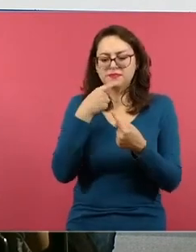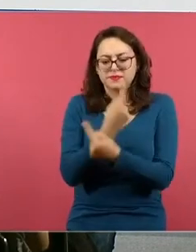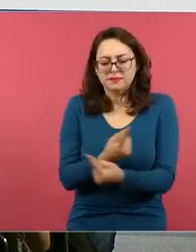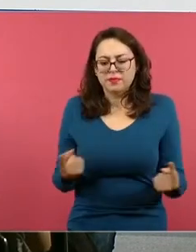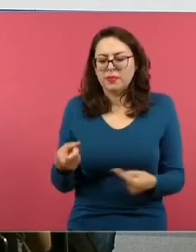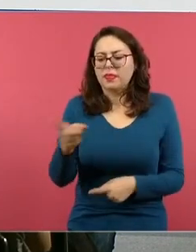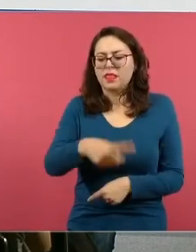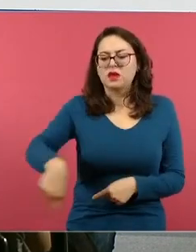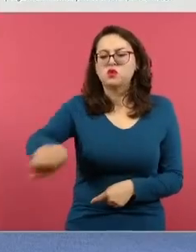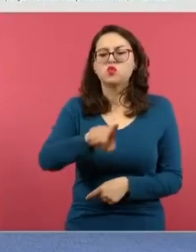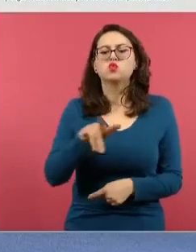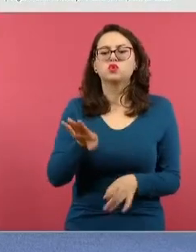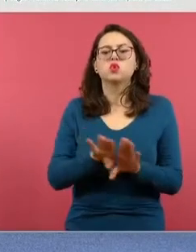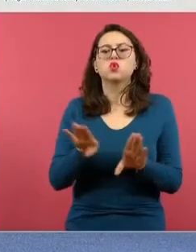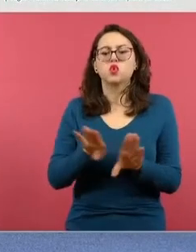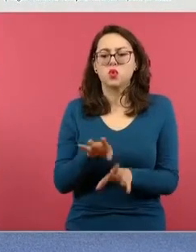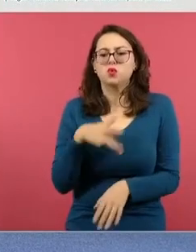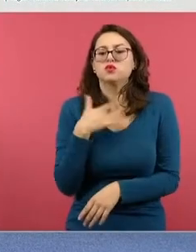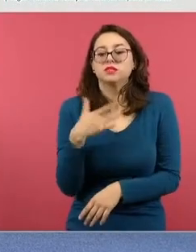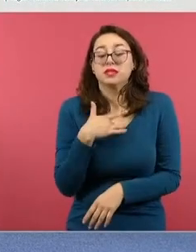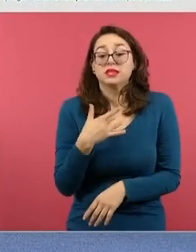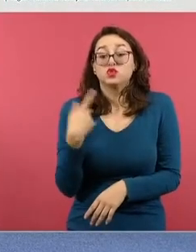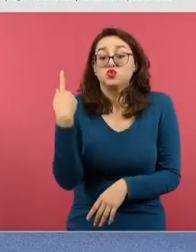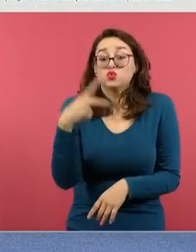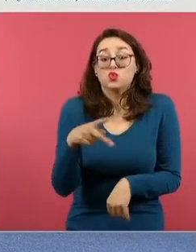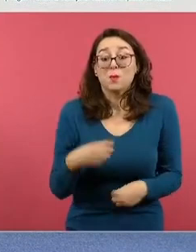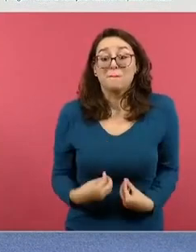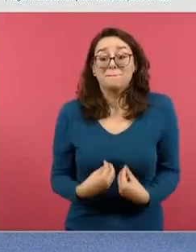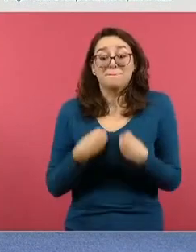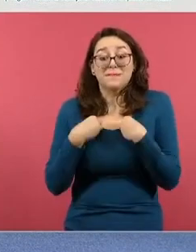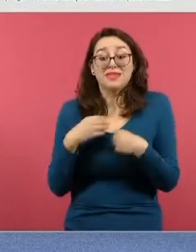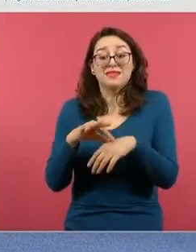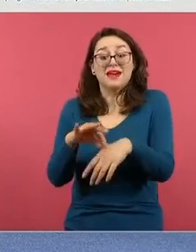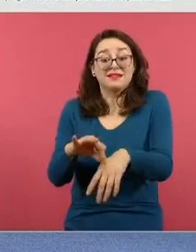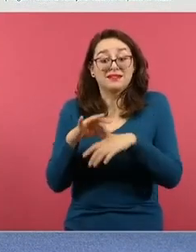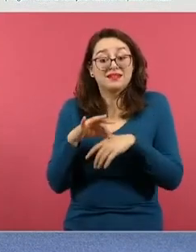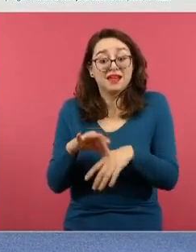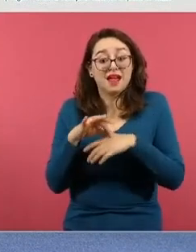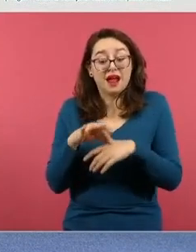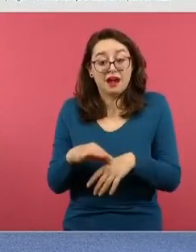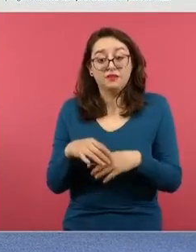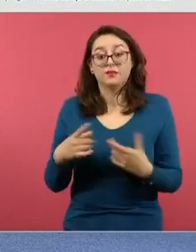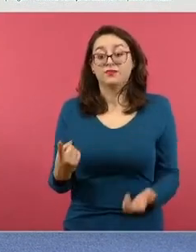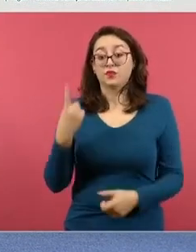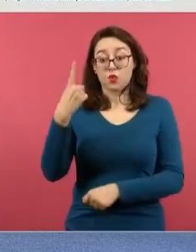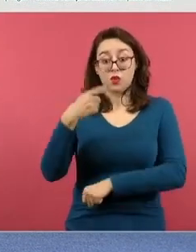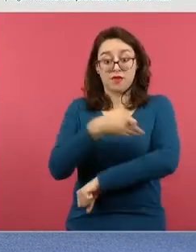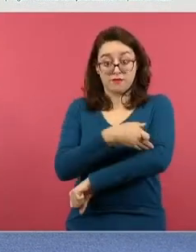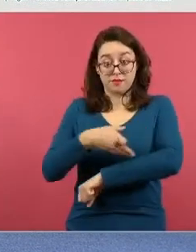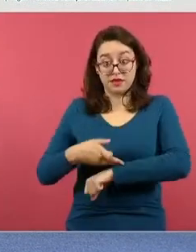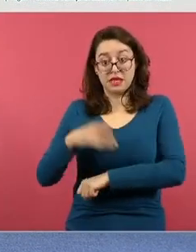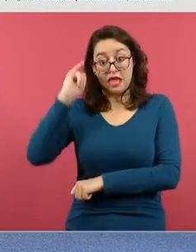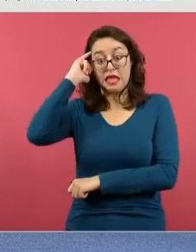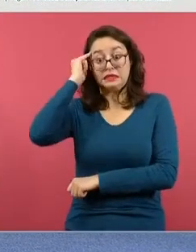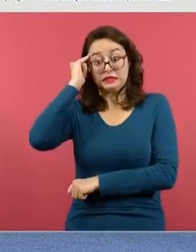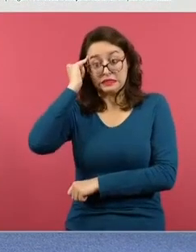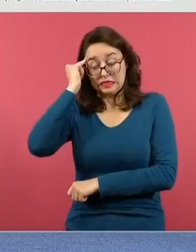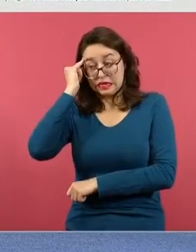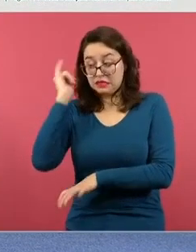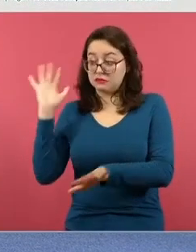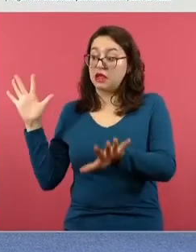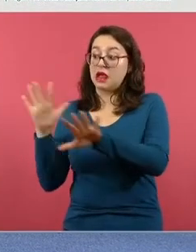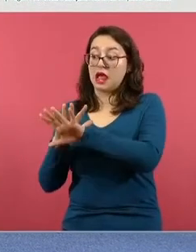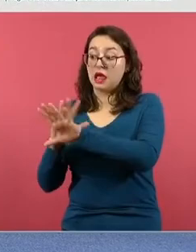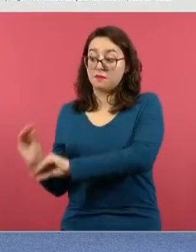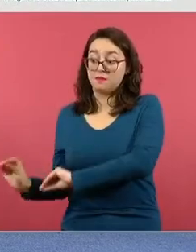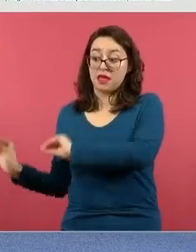real, no es ficticia, de una familia que viene de una población indígena y que emigra a la ciudad, emigra a